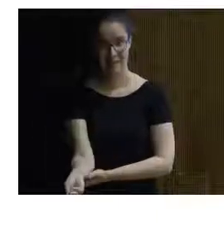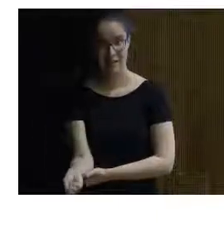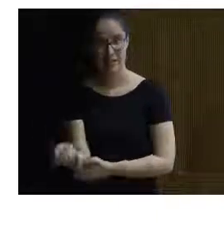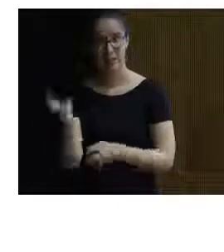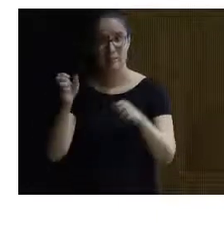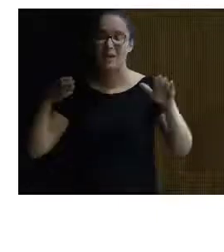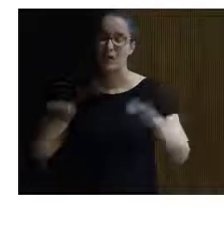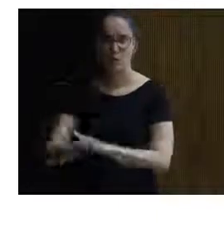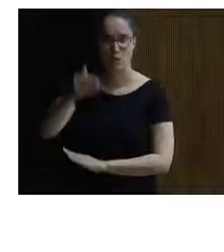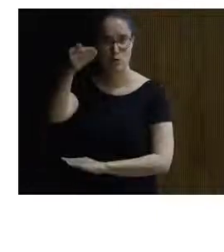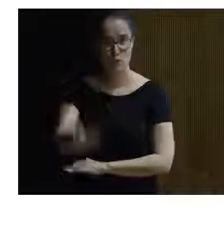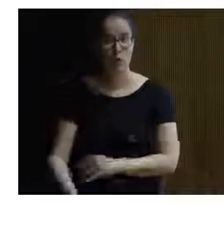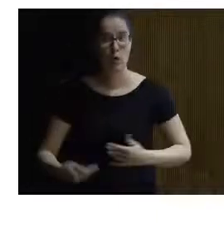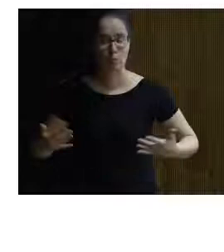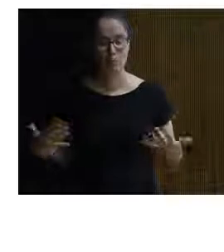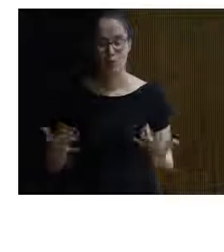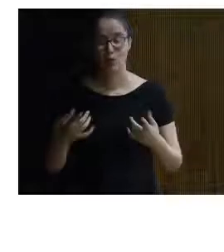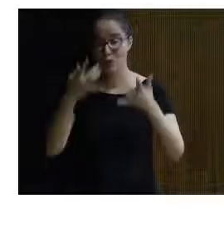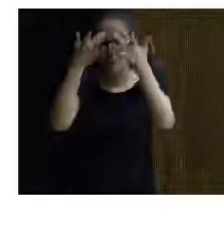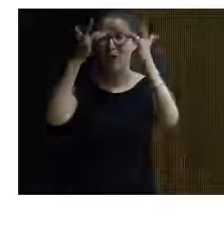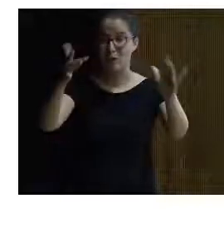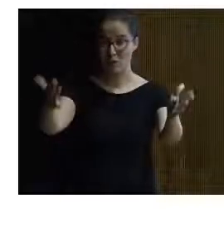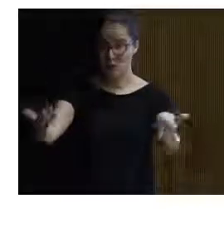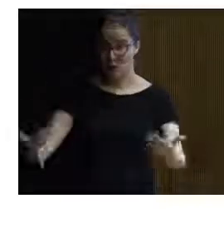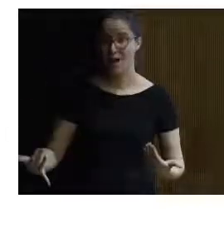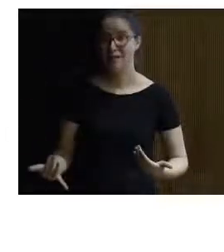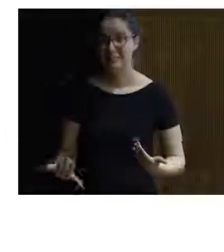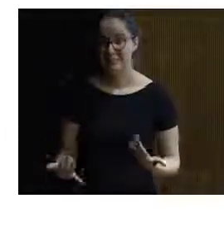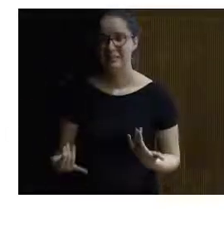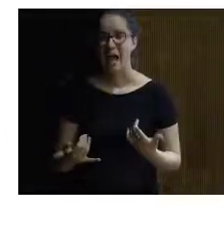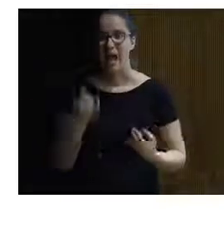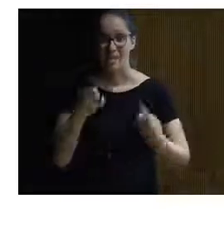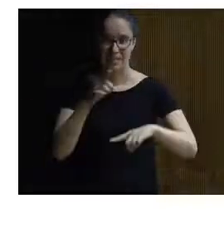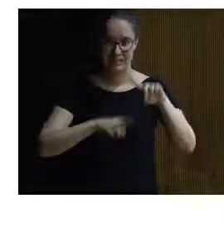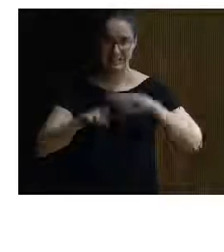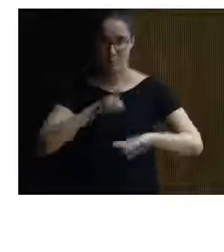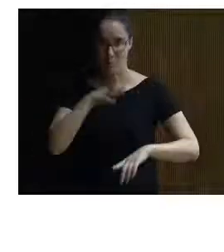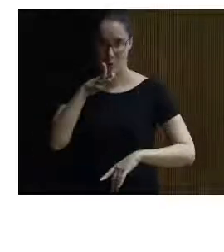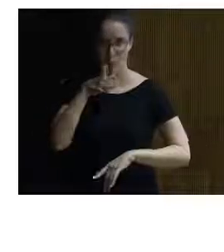lo de la accesibilidad es importante, pero bueno, esa falta de concienciación es problemática muchas veces.